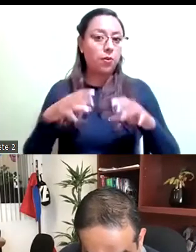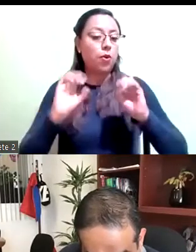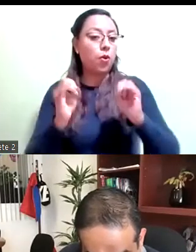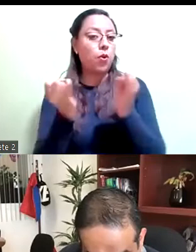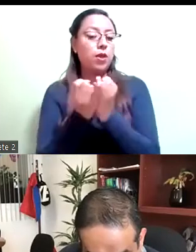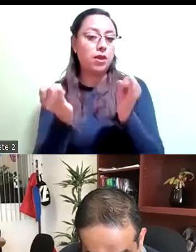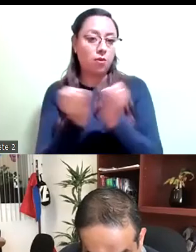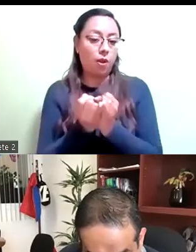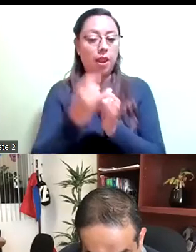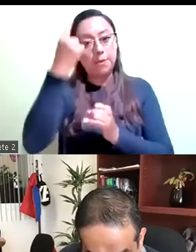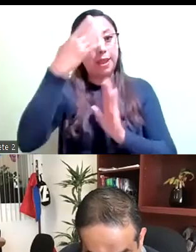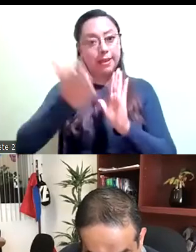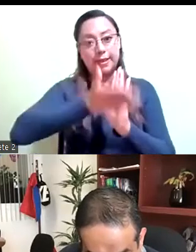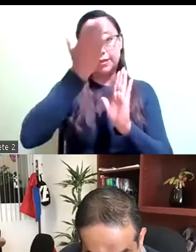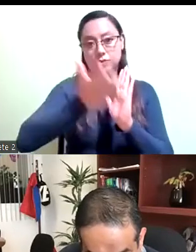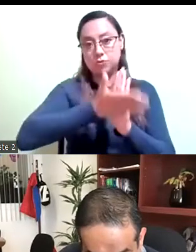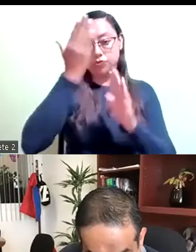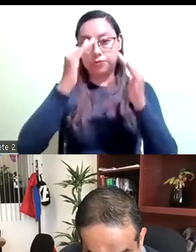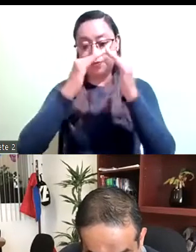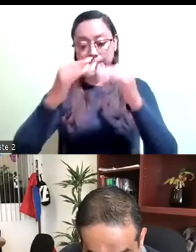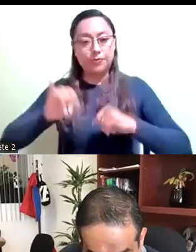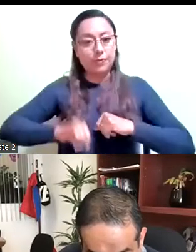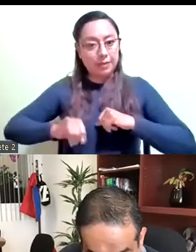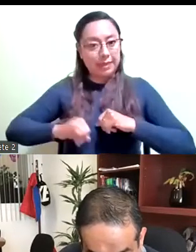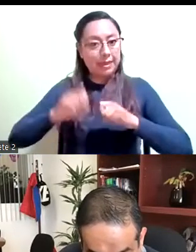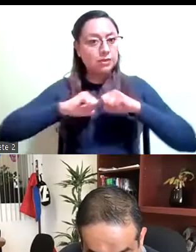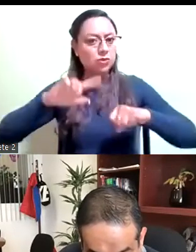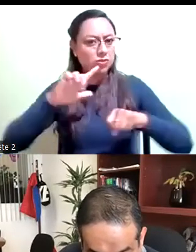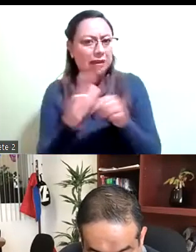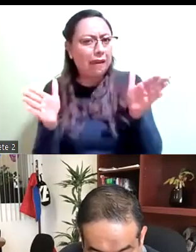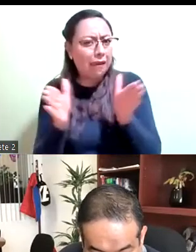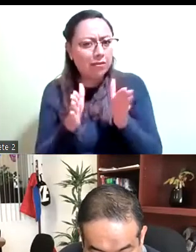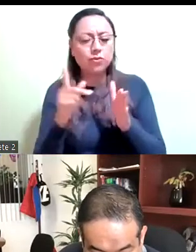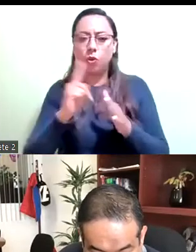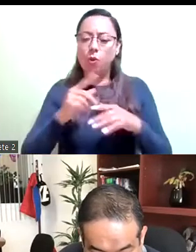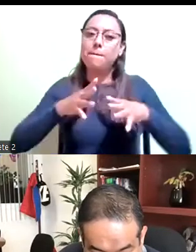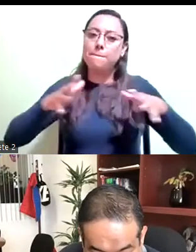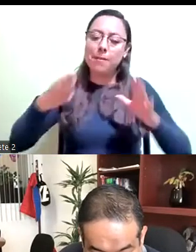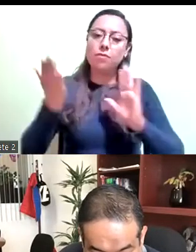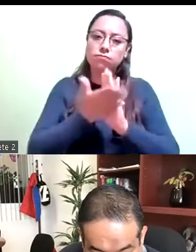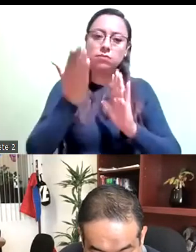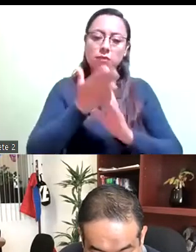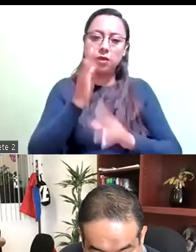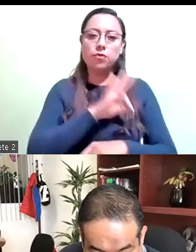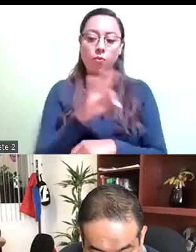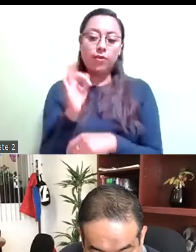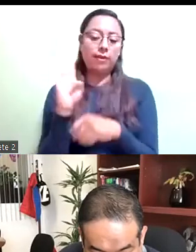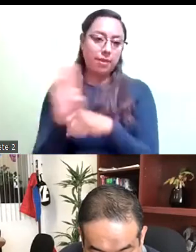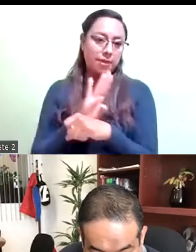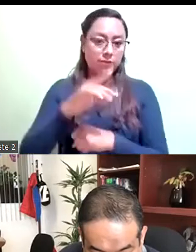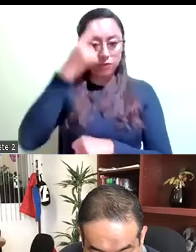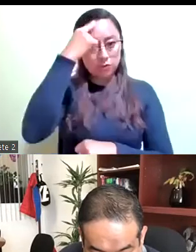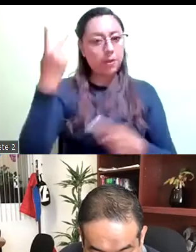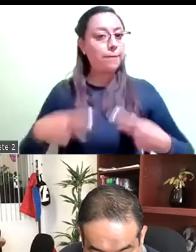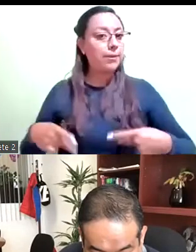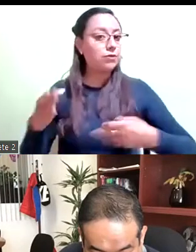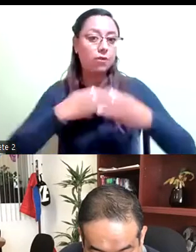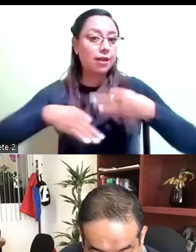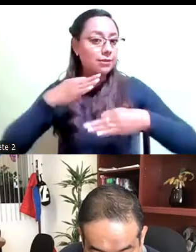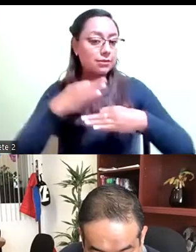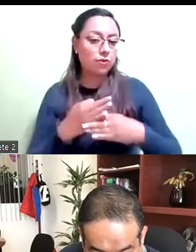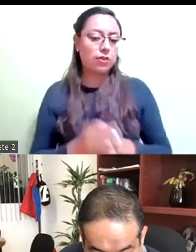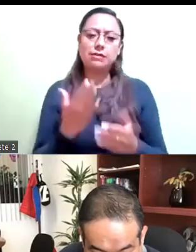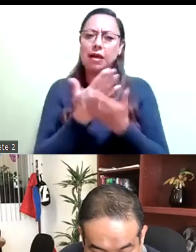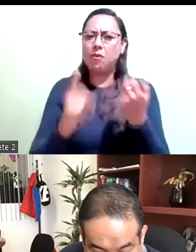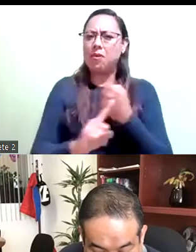para las construcciones de las viviendas de interés social, lo cual, pues, es un beneficio para la ciudadanía. El problema, más que nada, ha sido